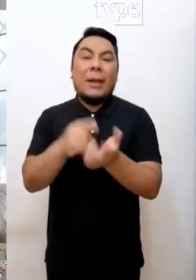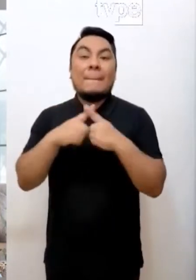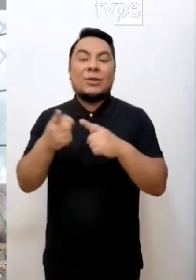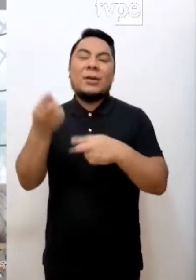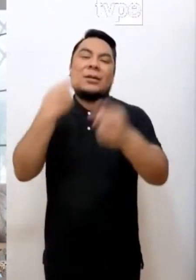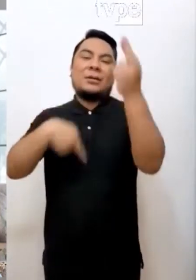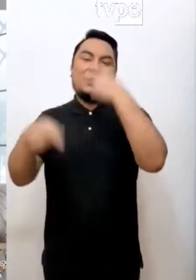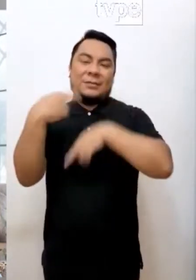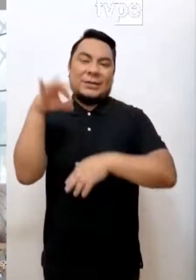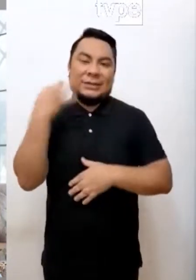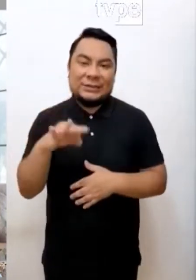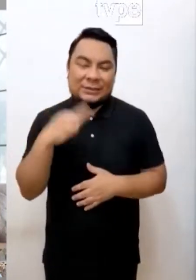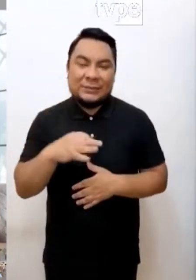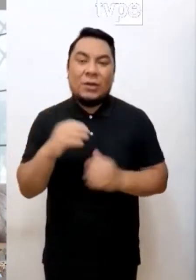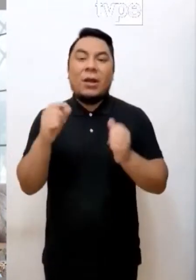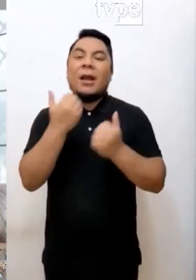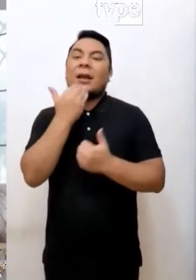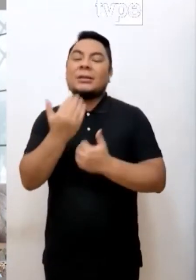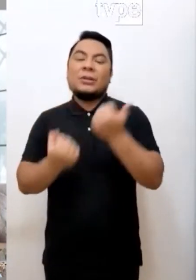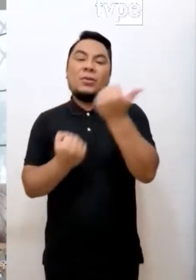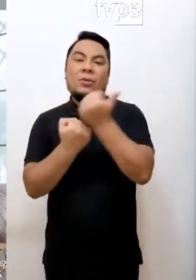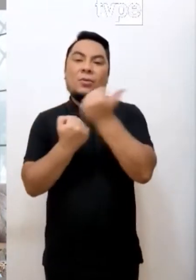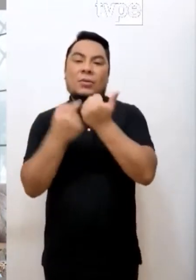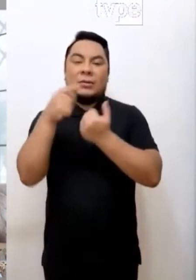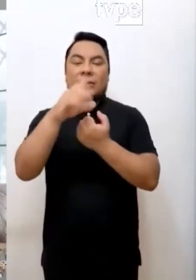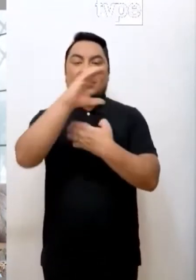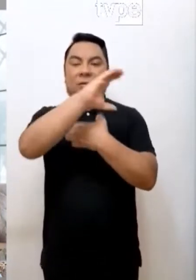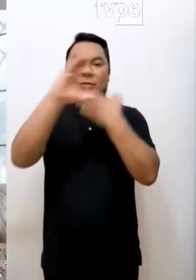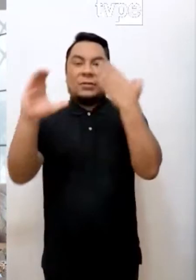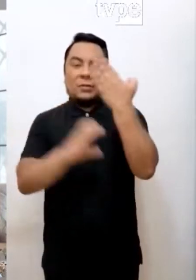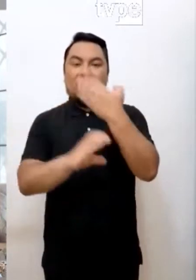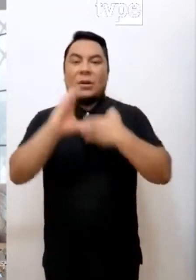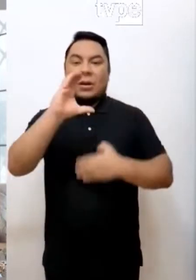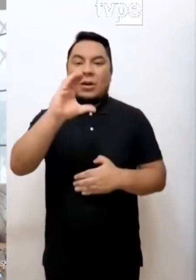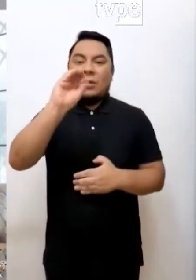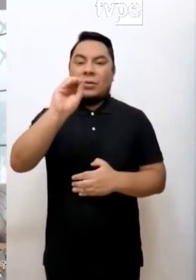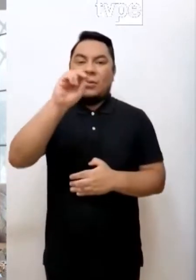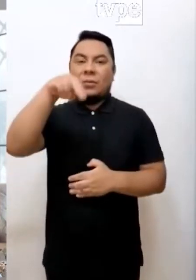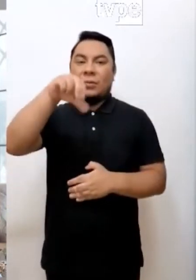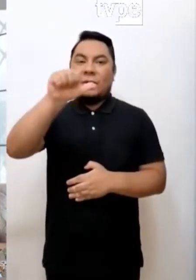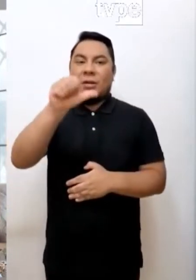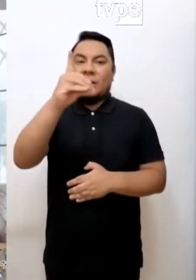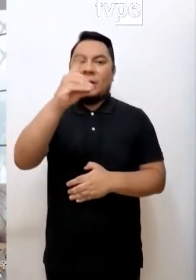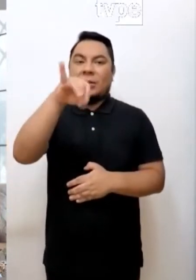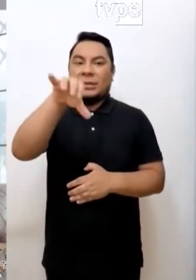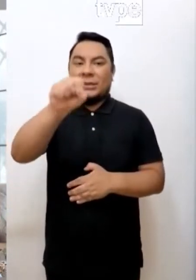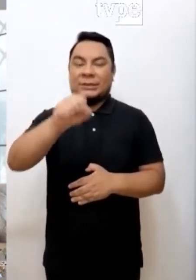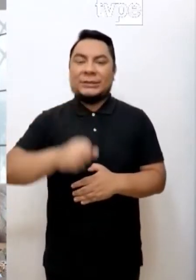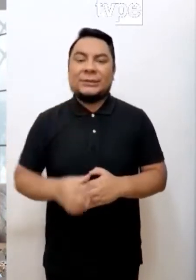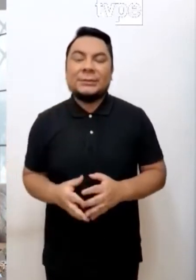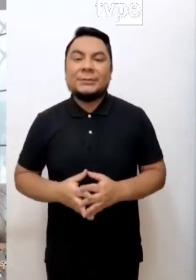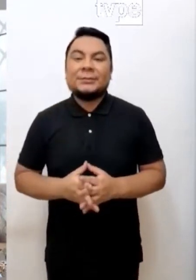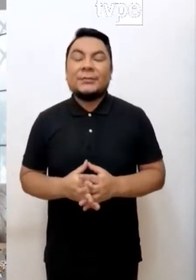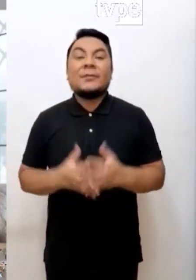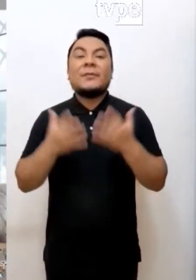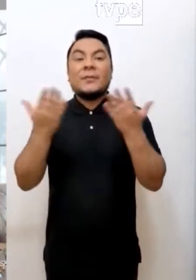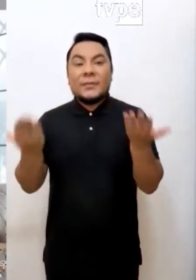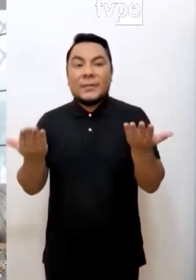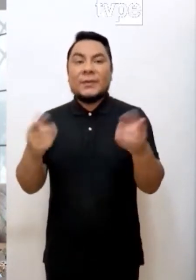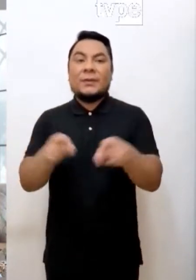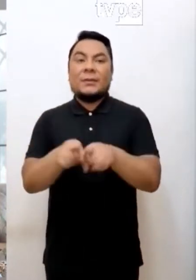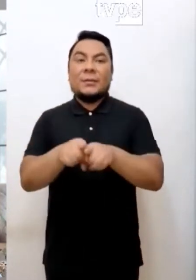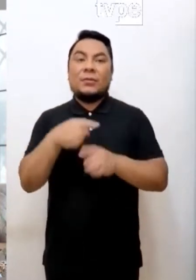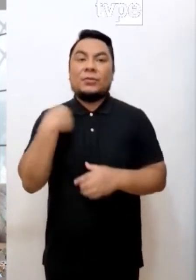regreso, como siempre, gracias a la coproducción del Consejo Nacional para la Integración de la Persona con Discapacidad.